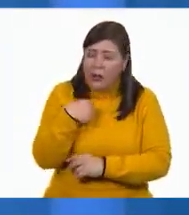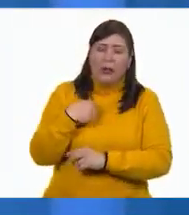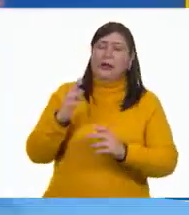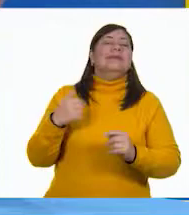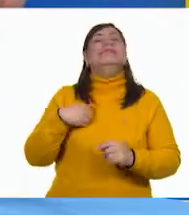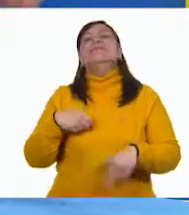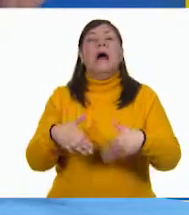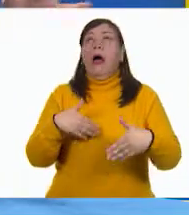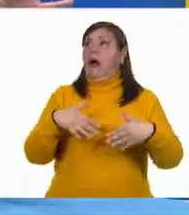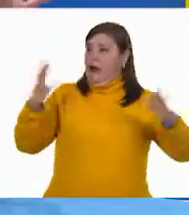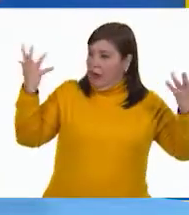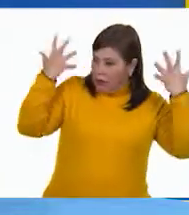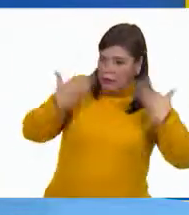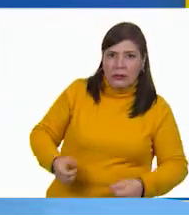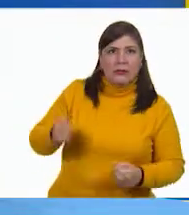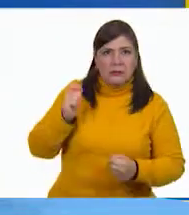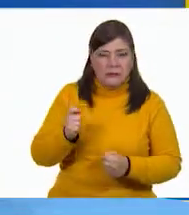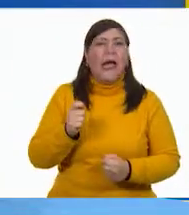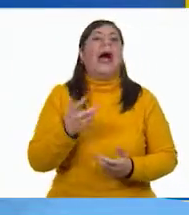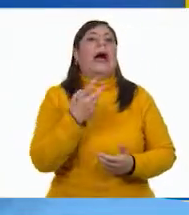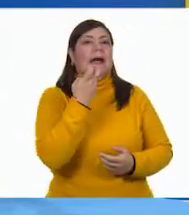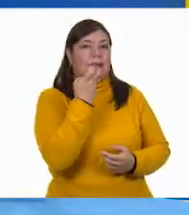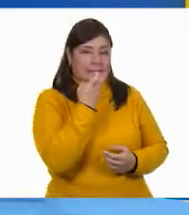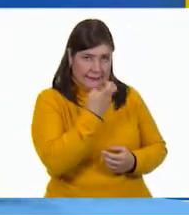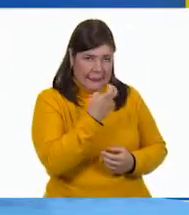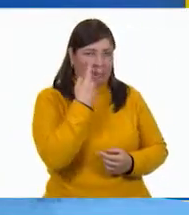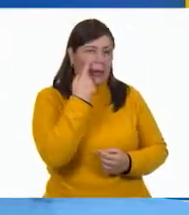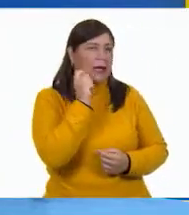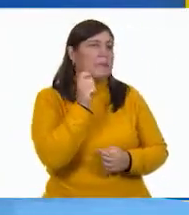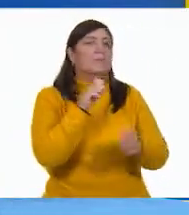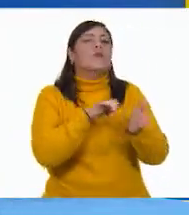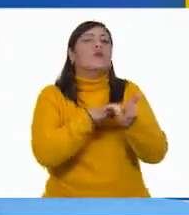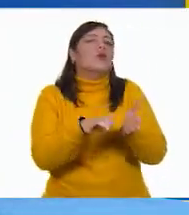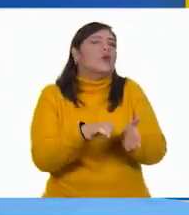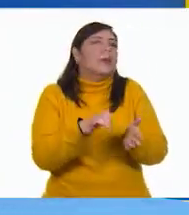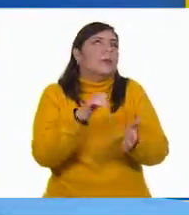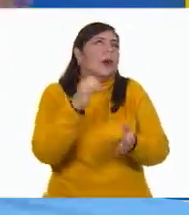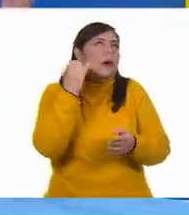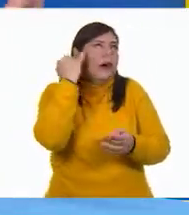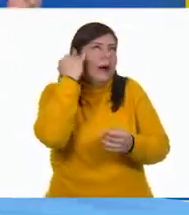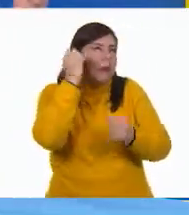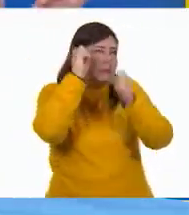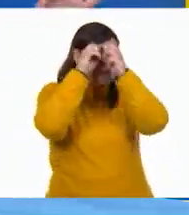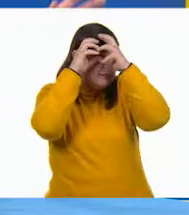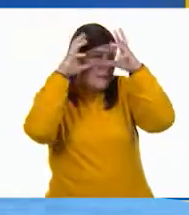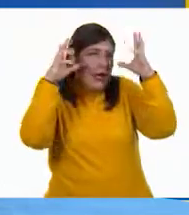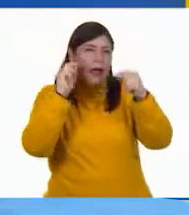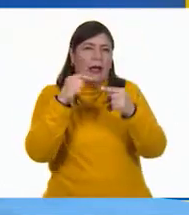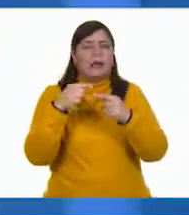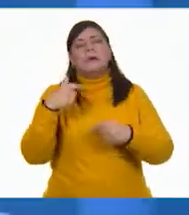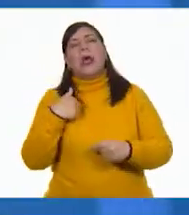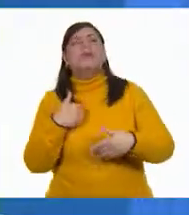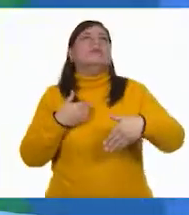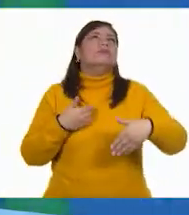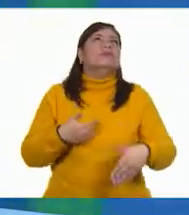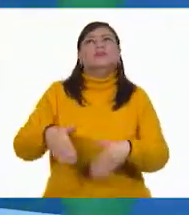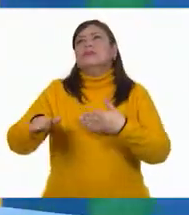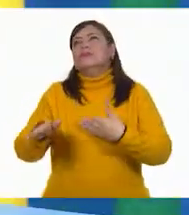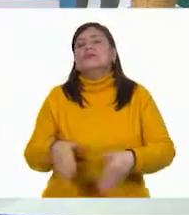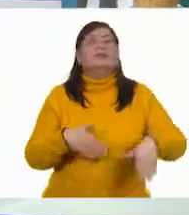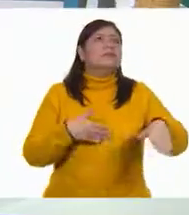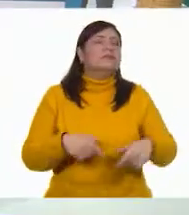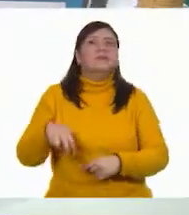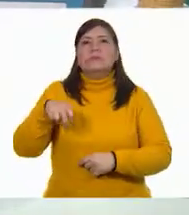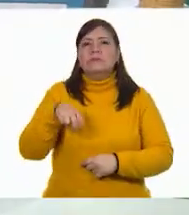esperaba. A ver, a ver, ¿qué te parece si intentamos recrear el momento? Por ejemplo, un poquito más para atrás, tú vienes caminando por la banqueta,